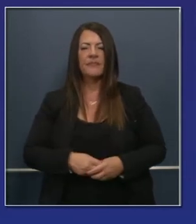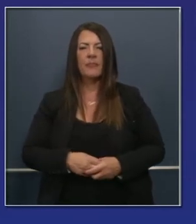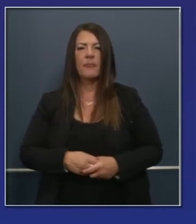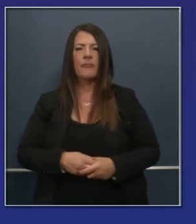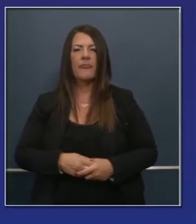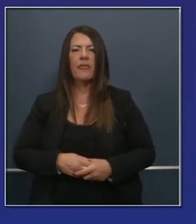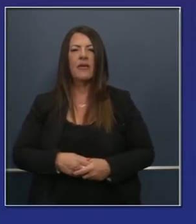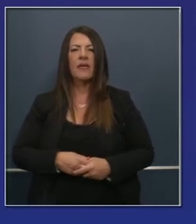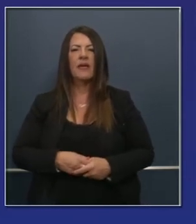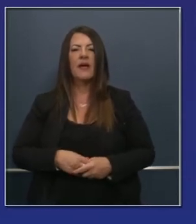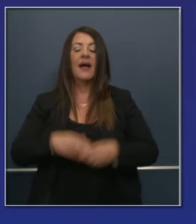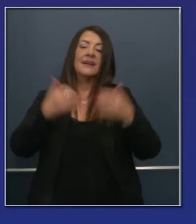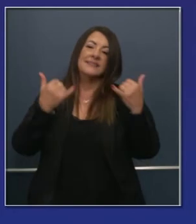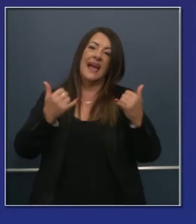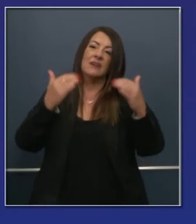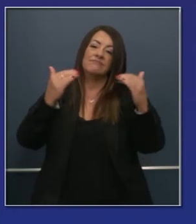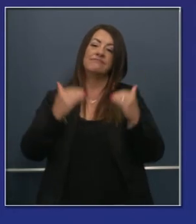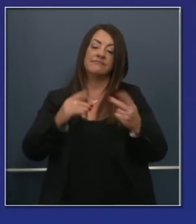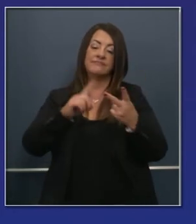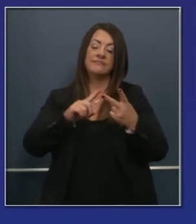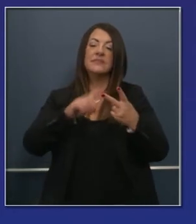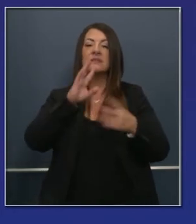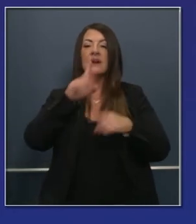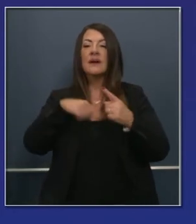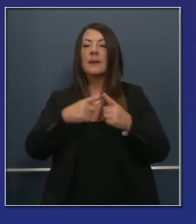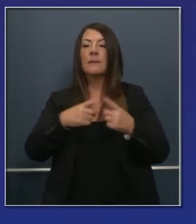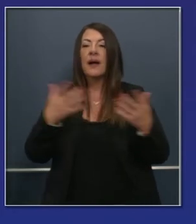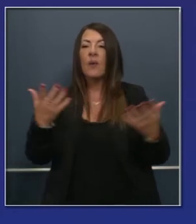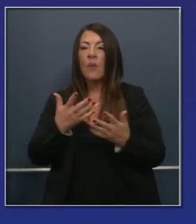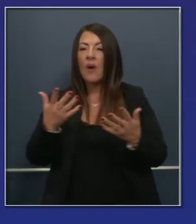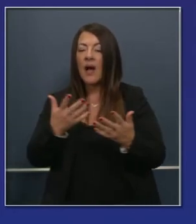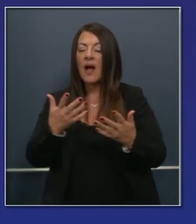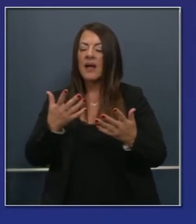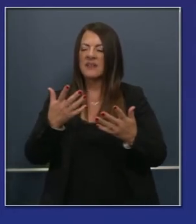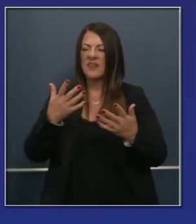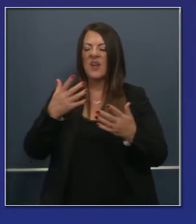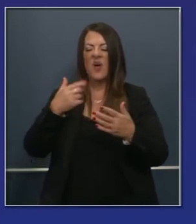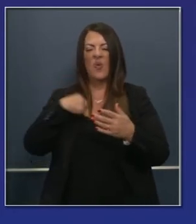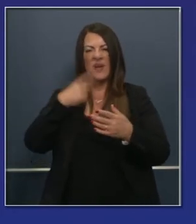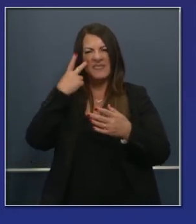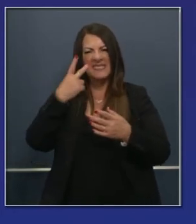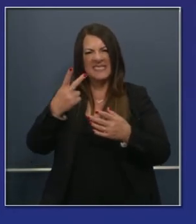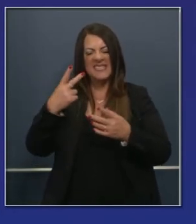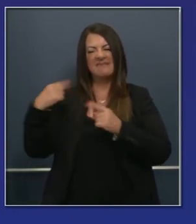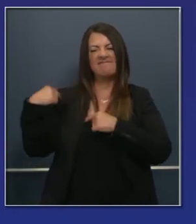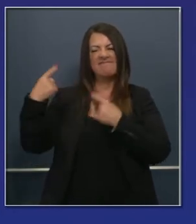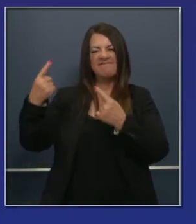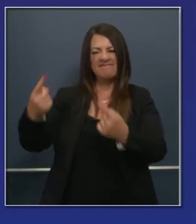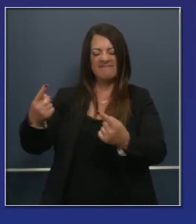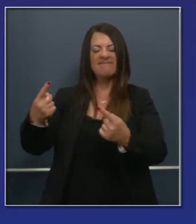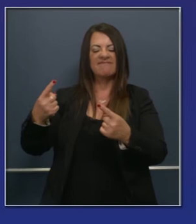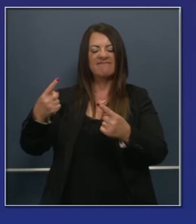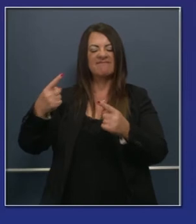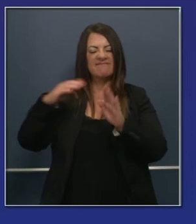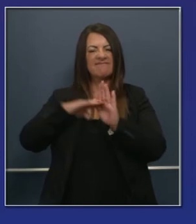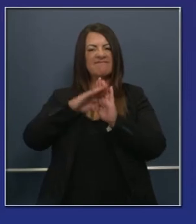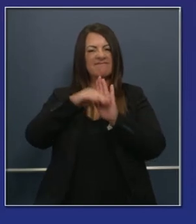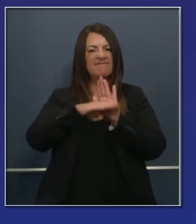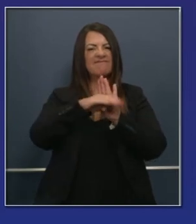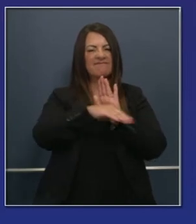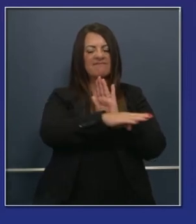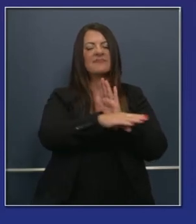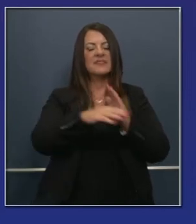sorprendentemente y de acuerdo a las corrientes que hemos presentado de manera consistente en los últimos meses, la tasa de